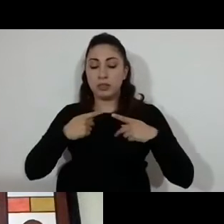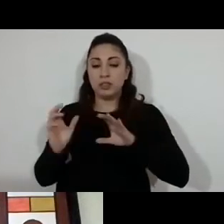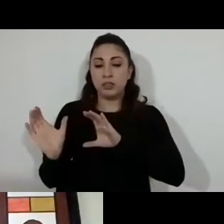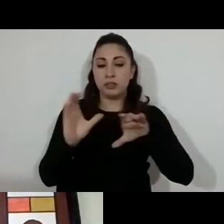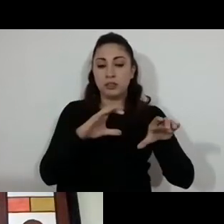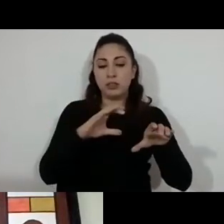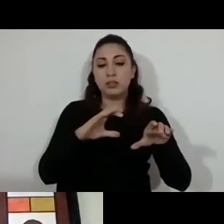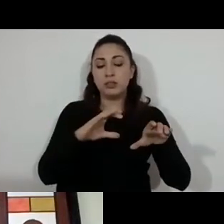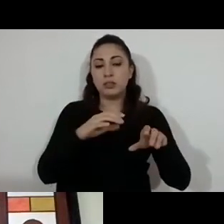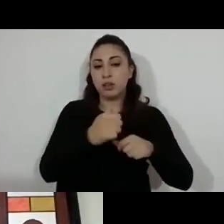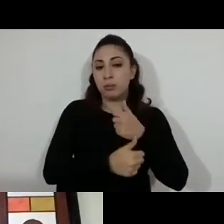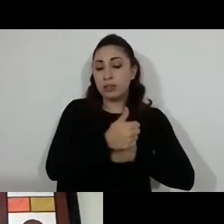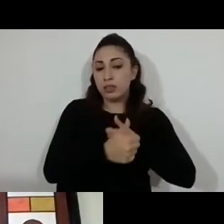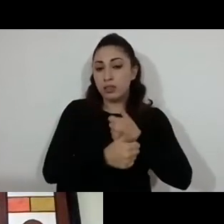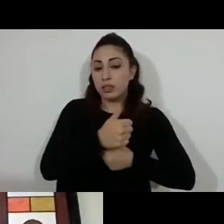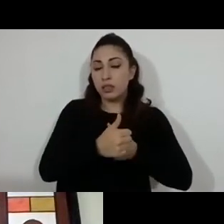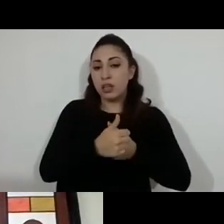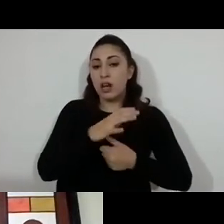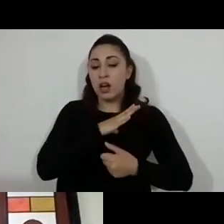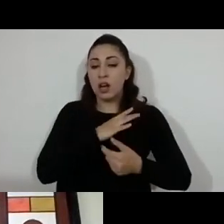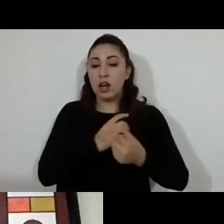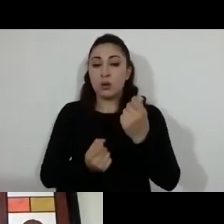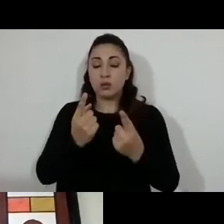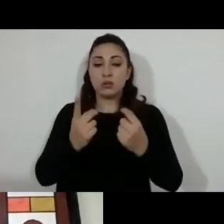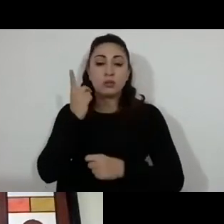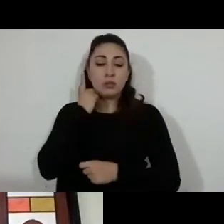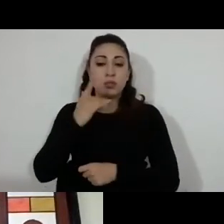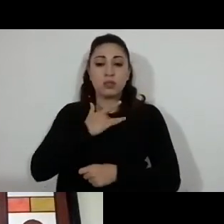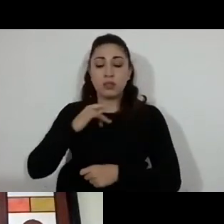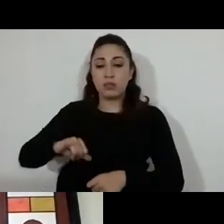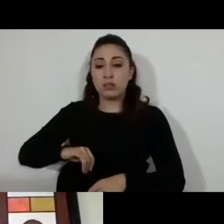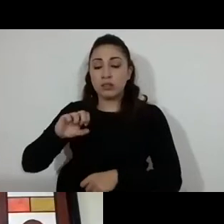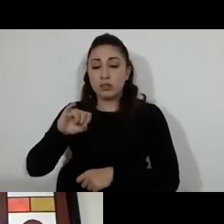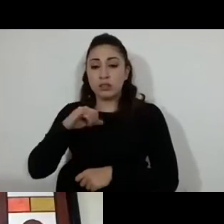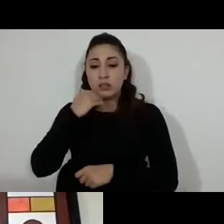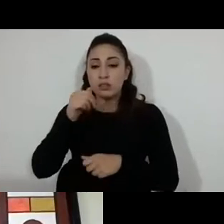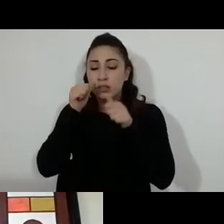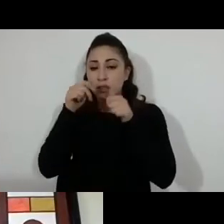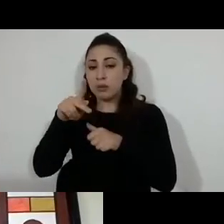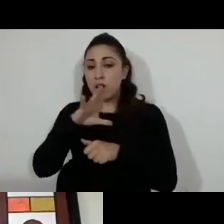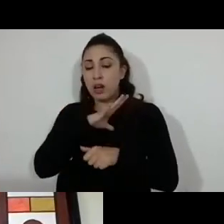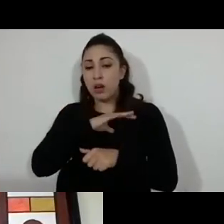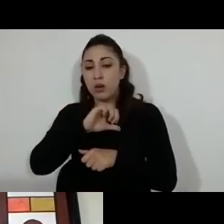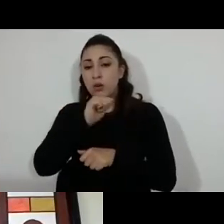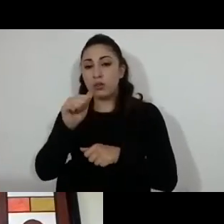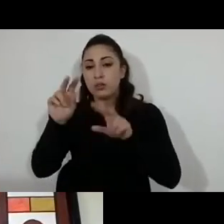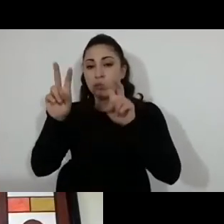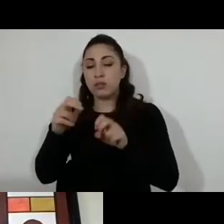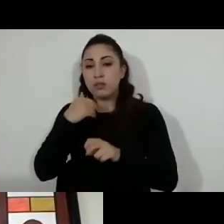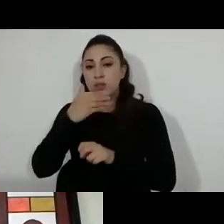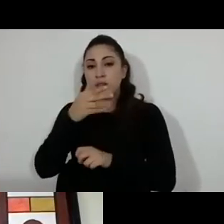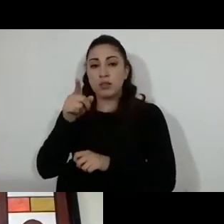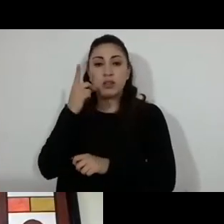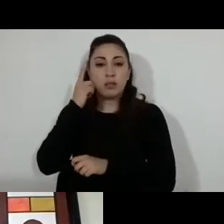porque hay interés de varias diputadas, diputados, si tenemos algunas otras materias, me preguntaba la diputada Yuriris y todavía teníamos temas